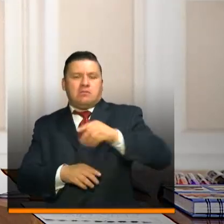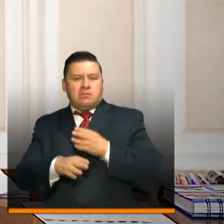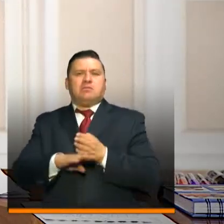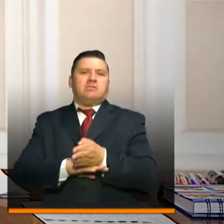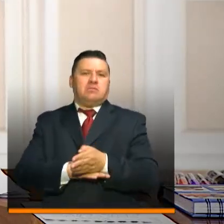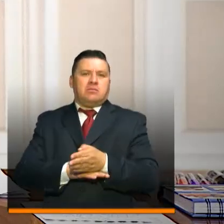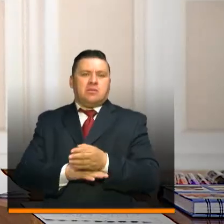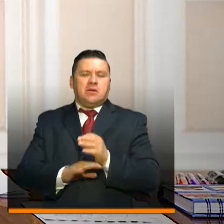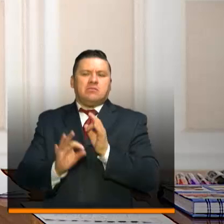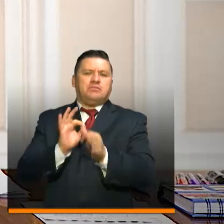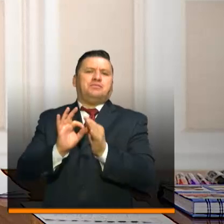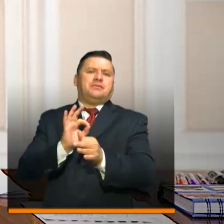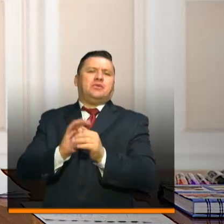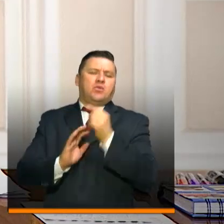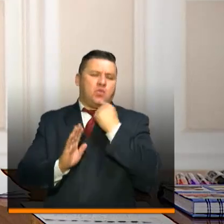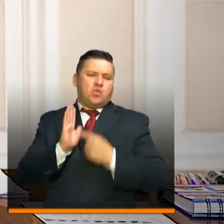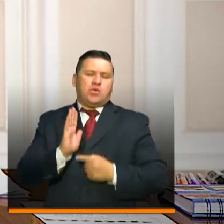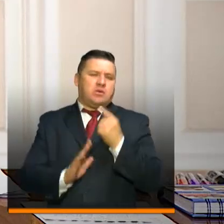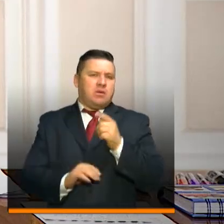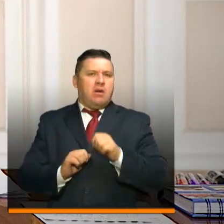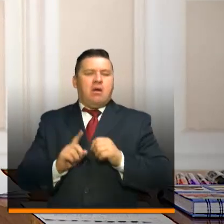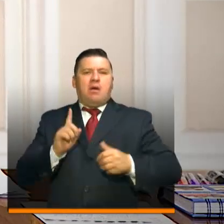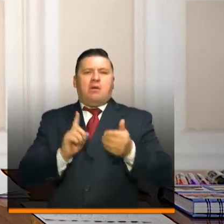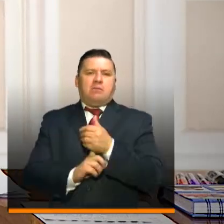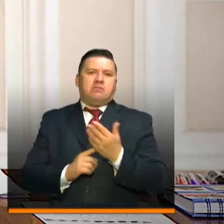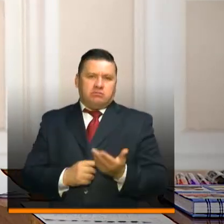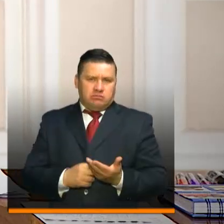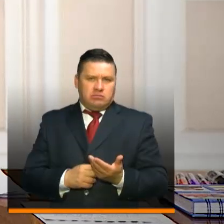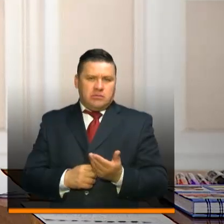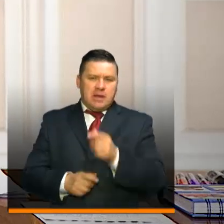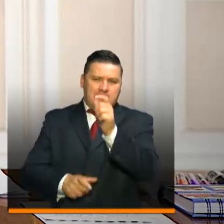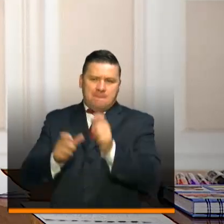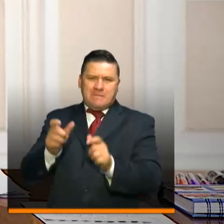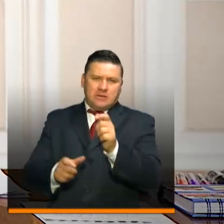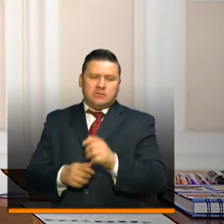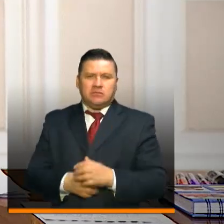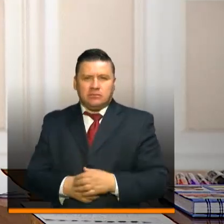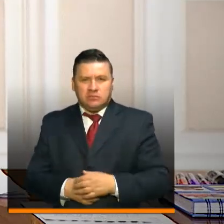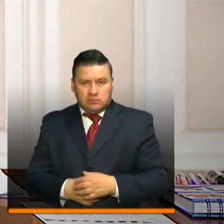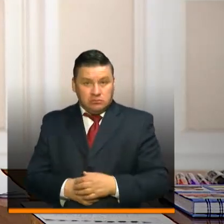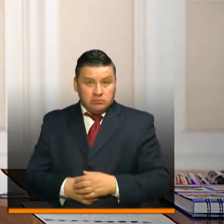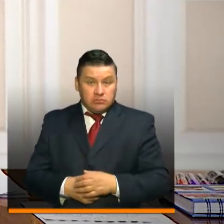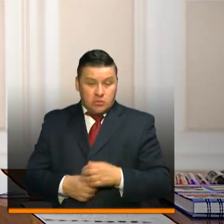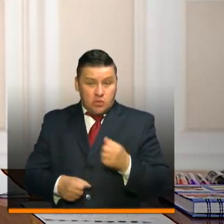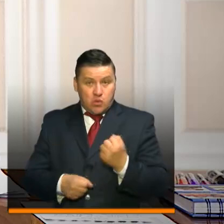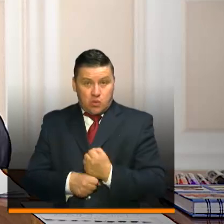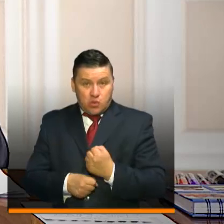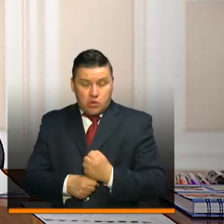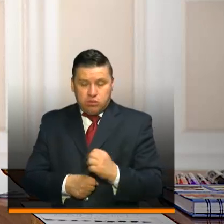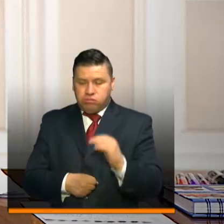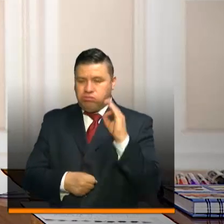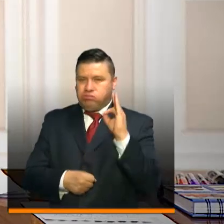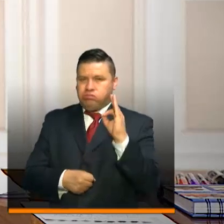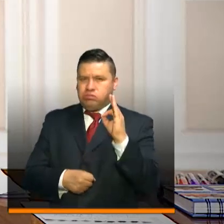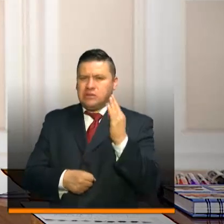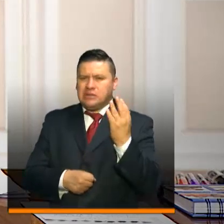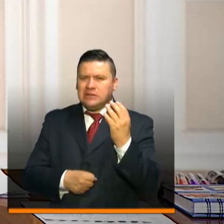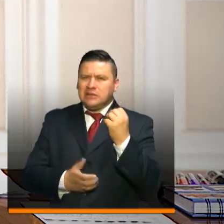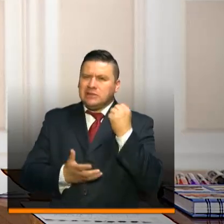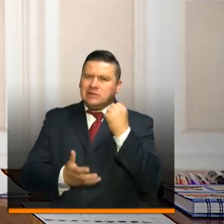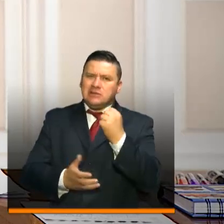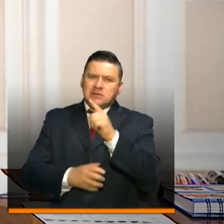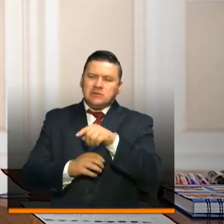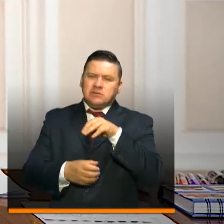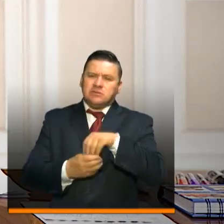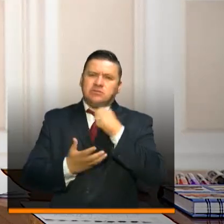a través de los giros directos podamos llegarle a esas personas. Eso ha sido un trabajo espectacular de cruzar la base